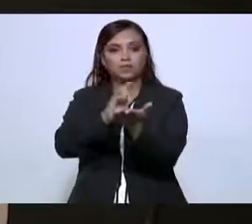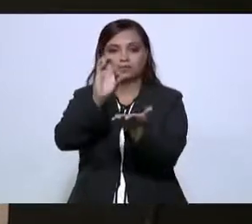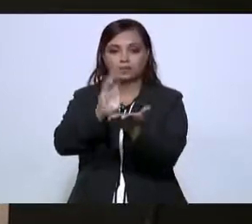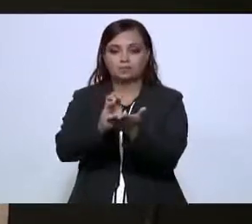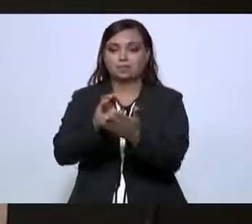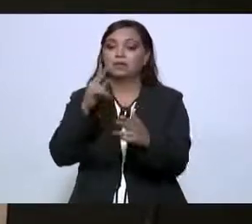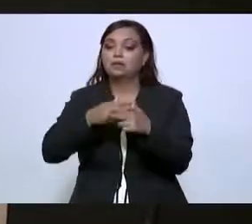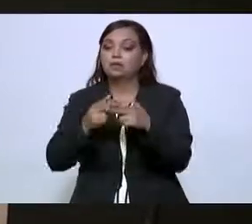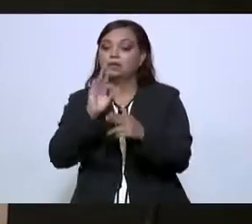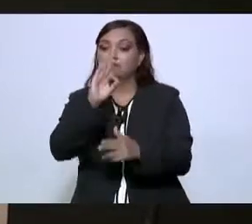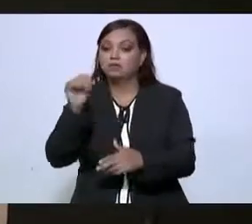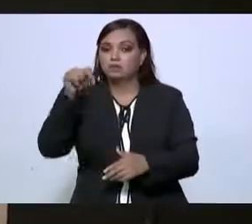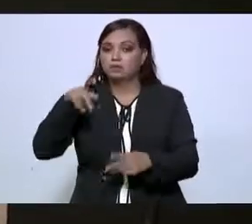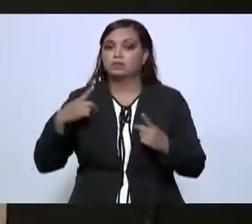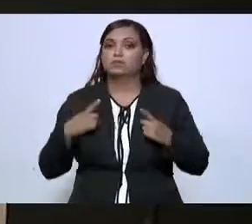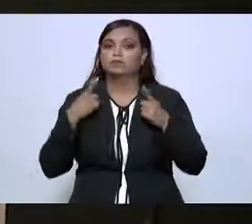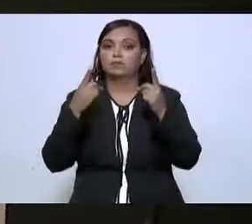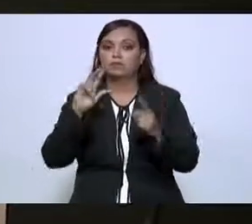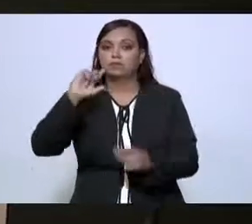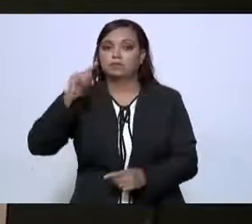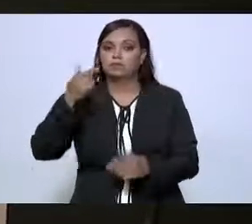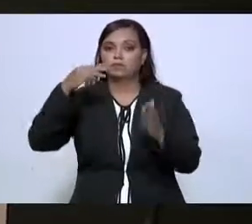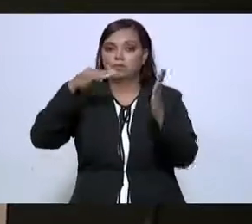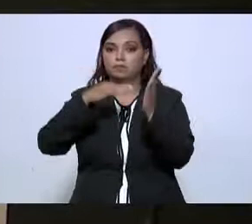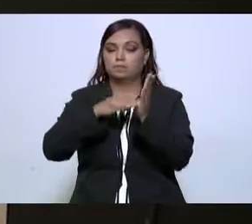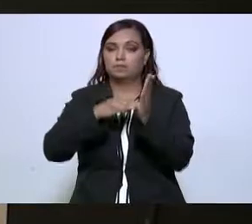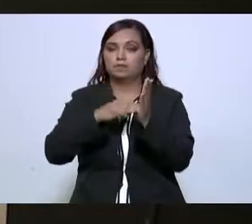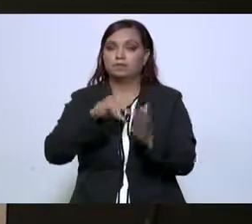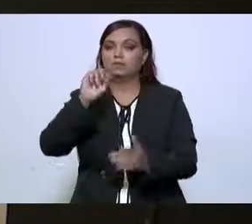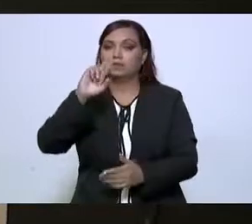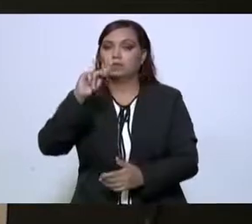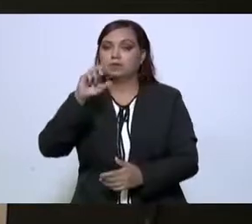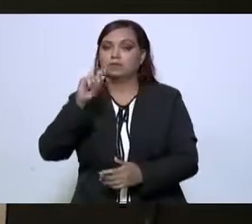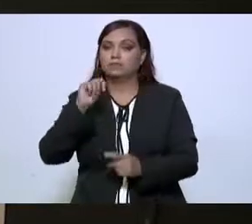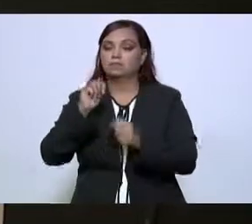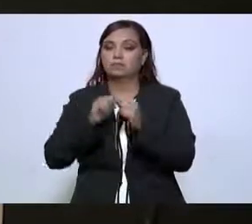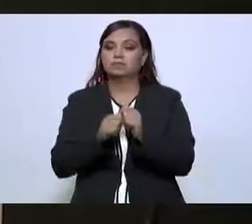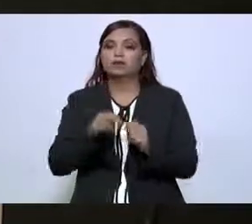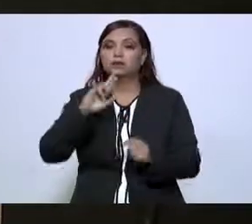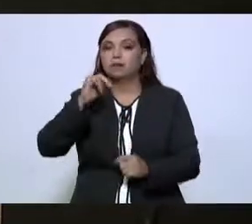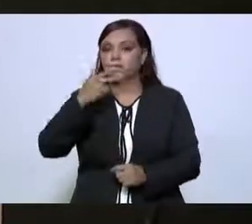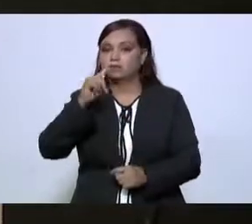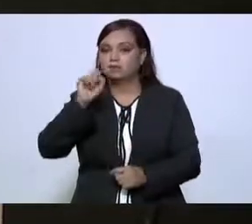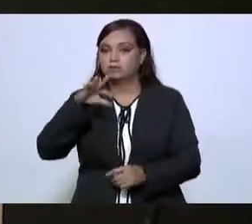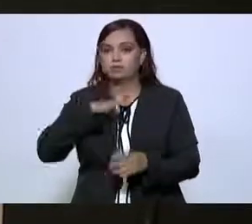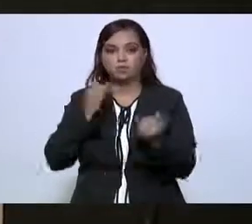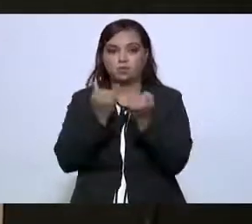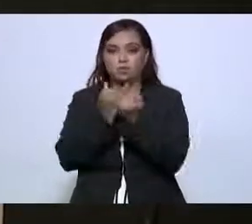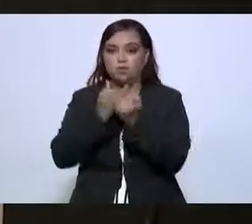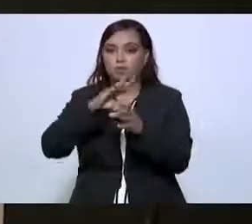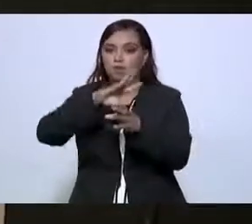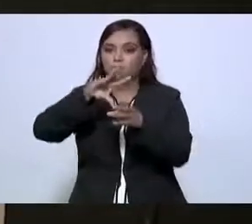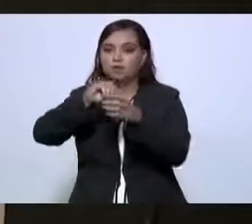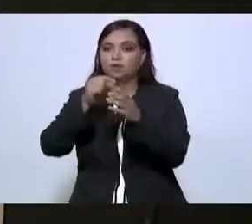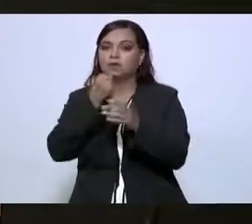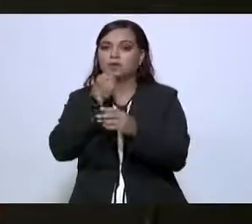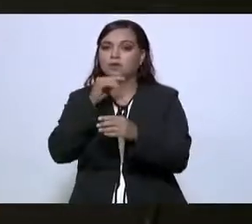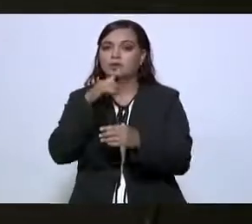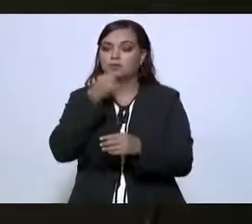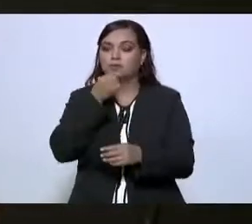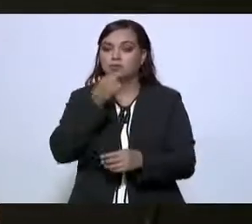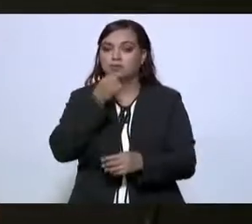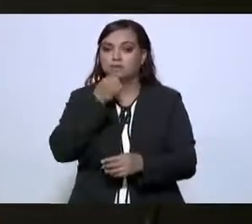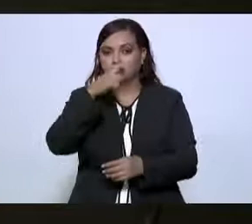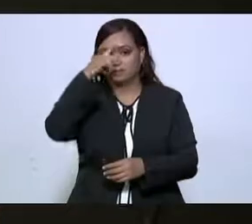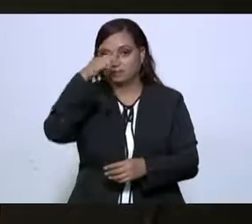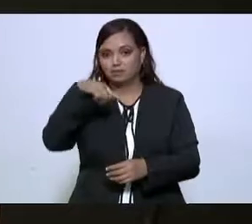A la fecha hemos otorgado 12.040 terapias de rehabilitación e inclusión a estos niños y niñas